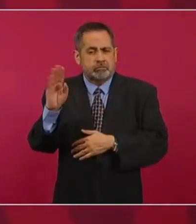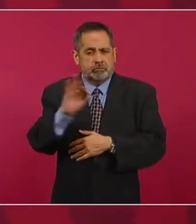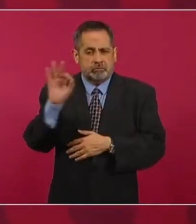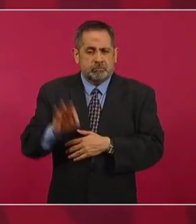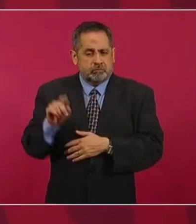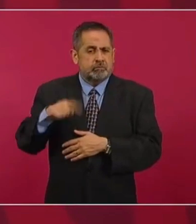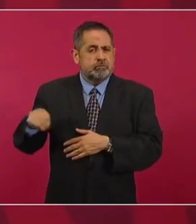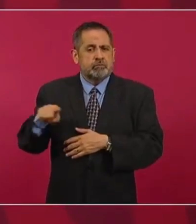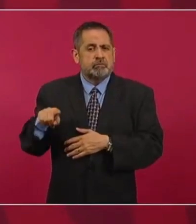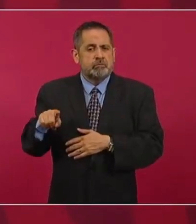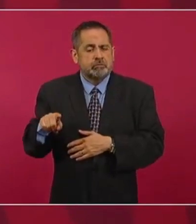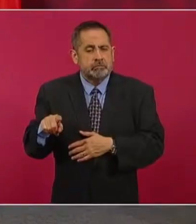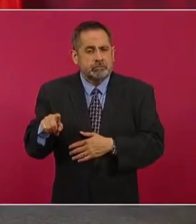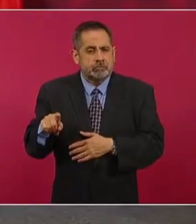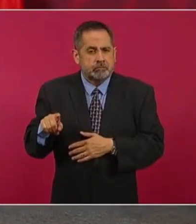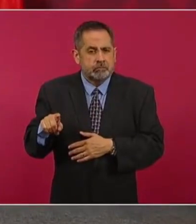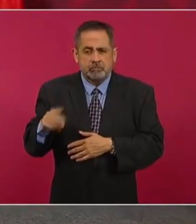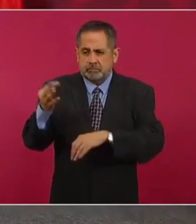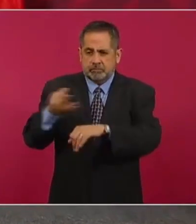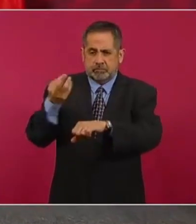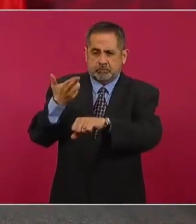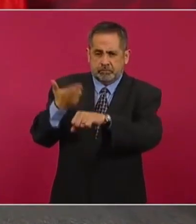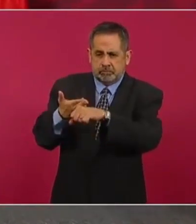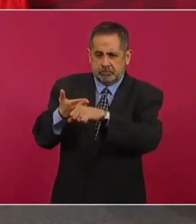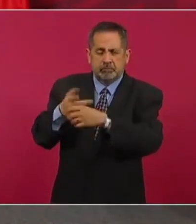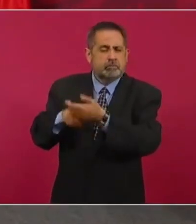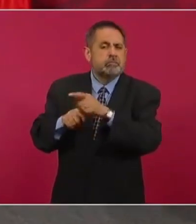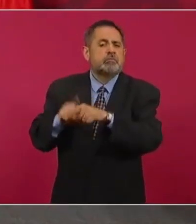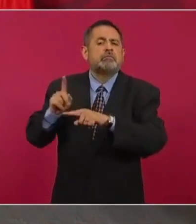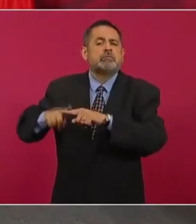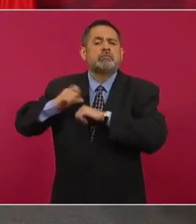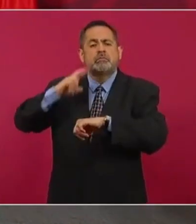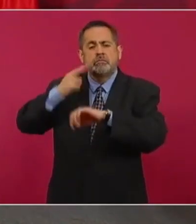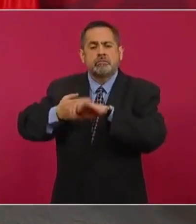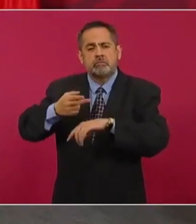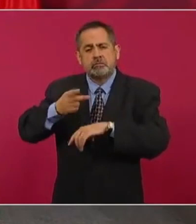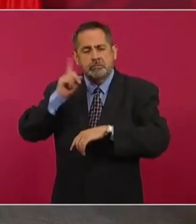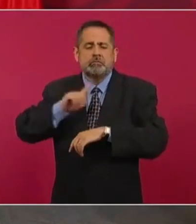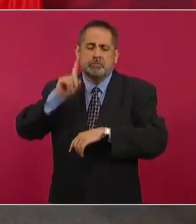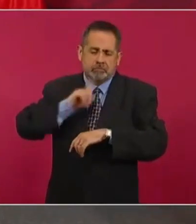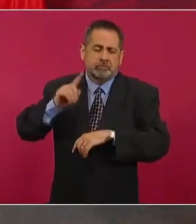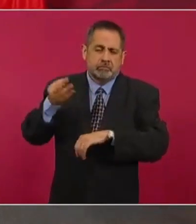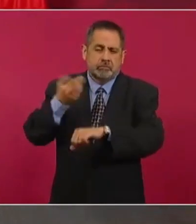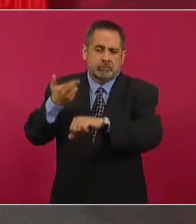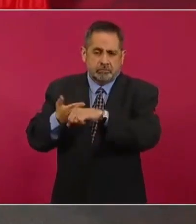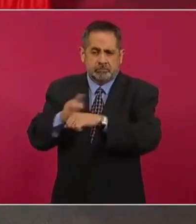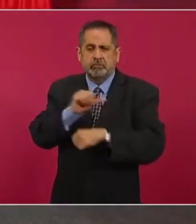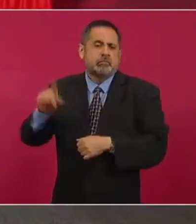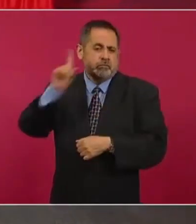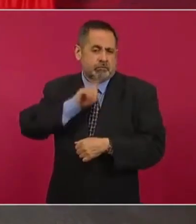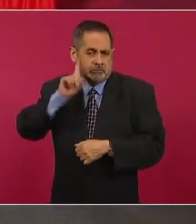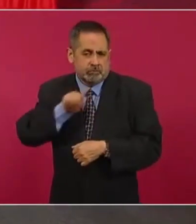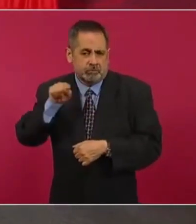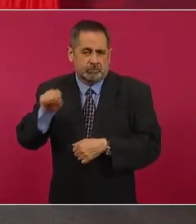los tesoreros o tesoreras son mujeres.